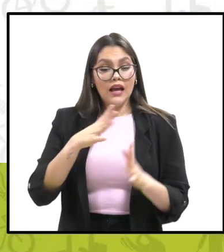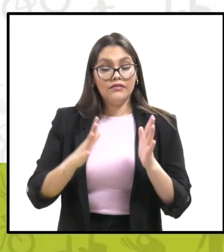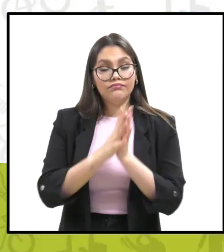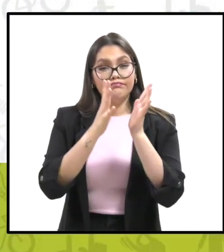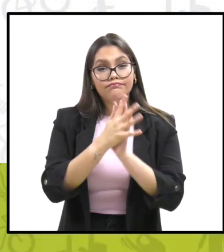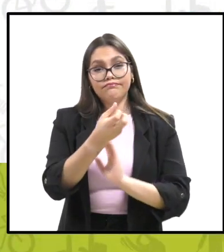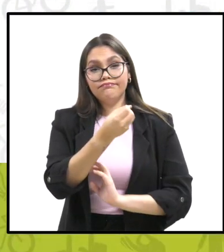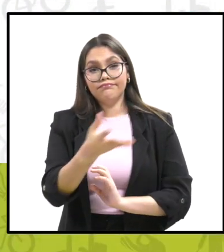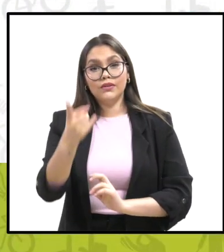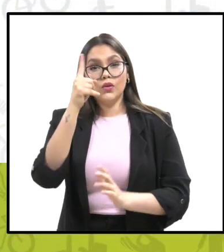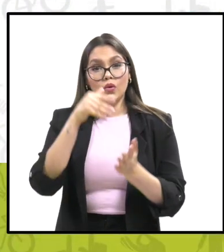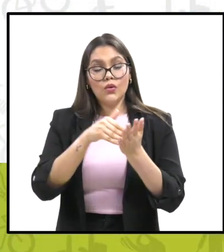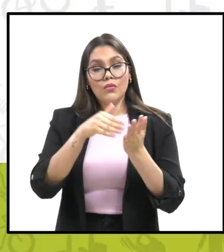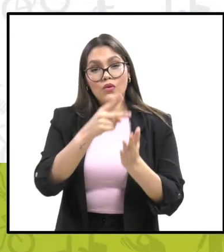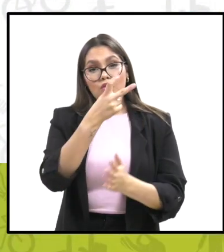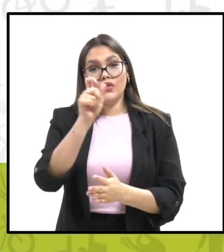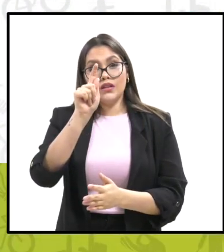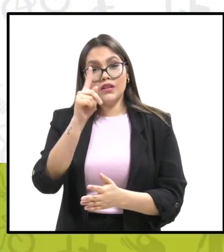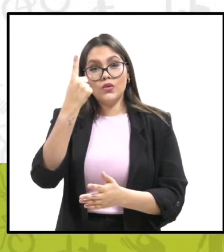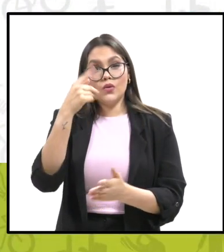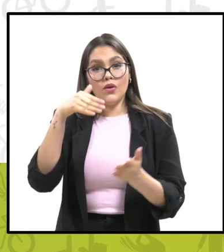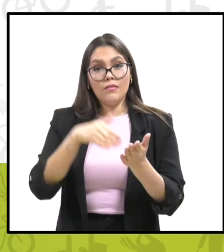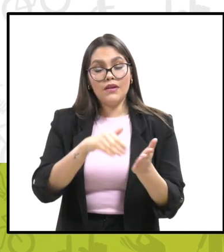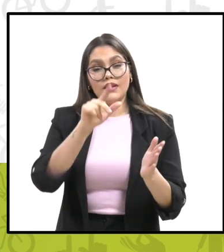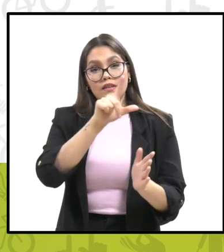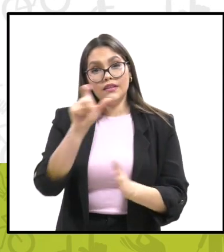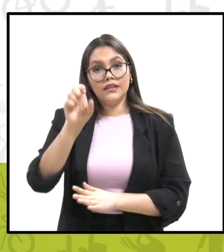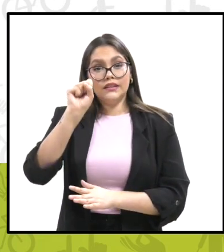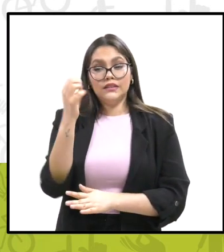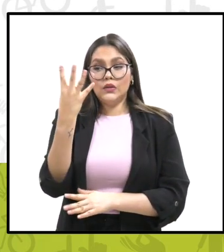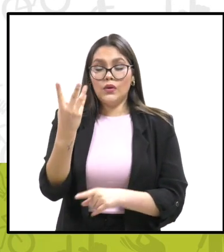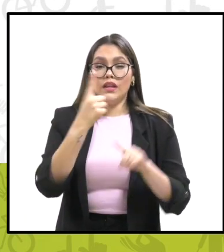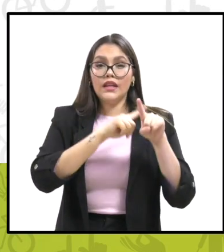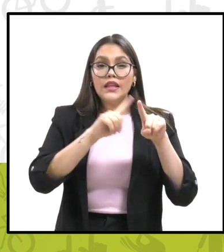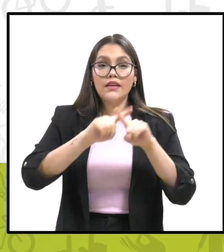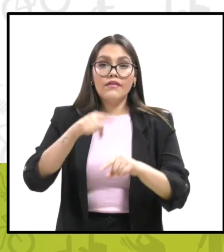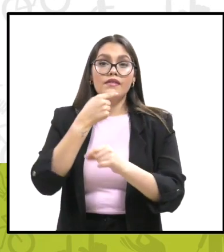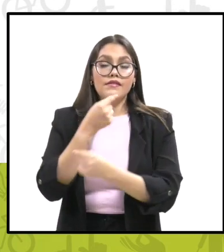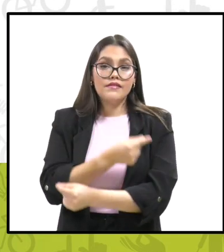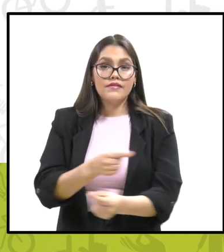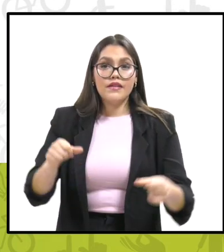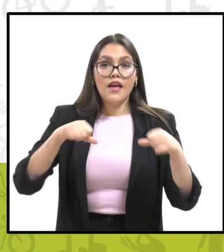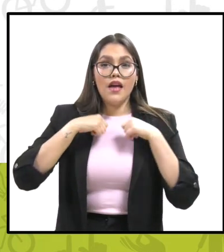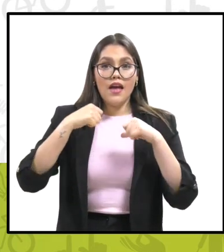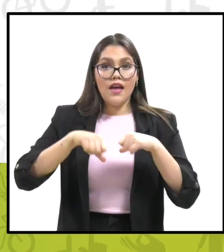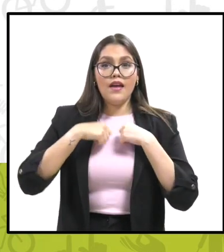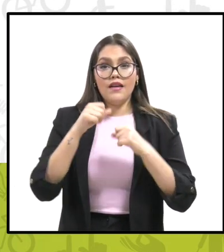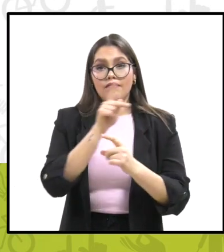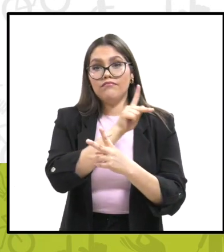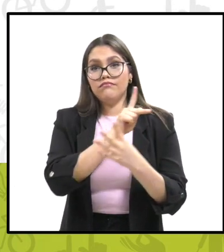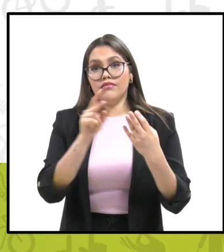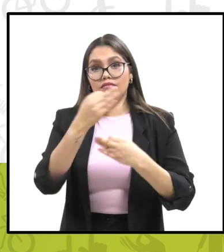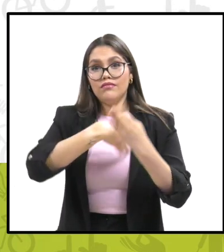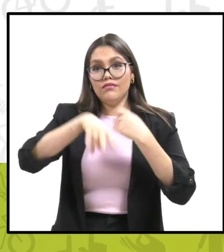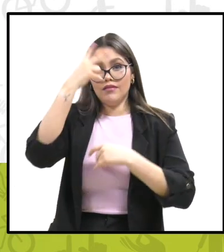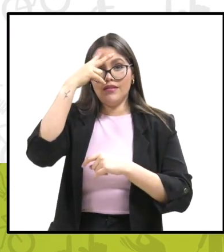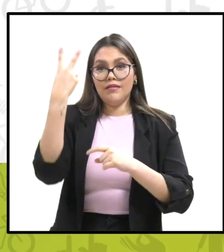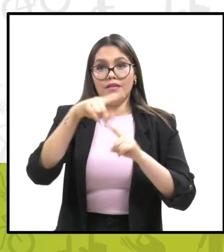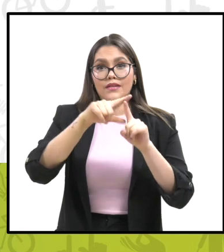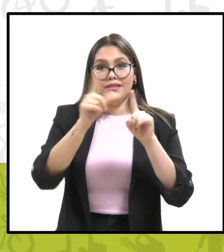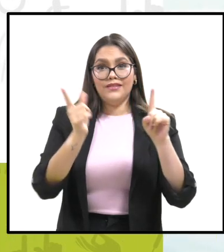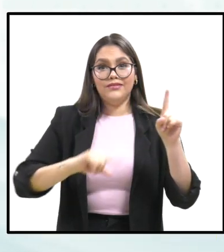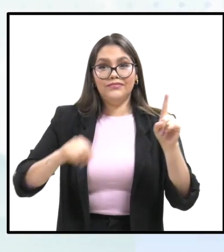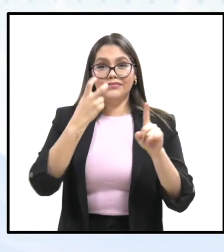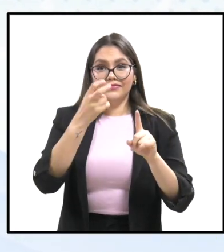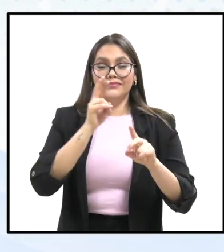participación de 1 millón 271 mil 764 niñas, niños y adolescentes de todo